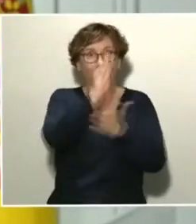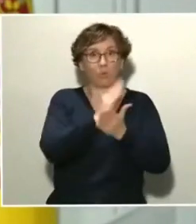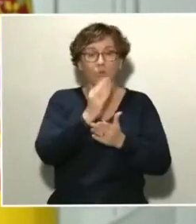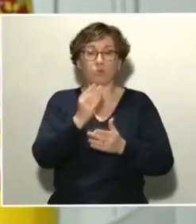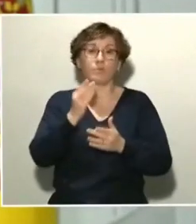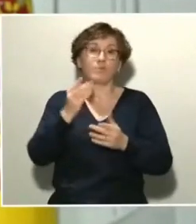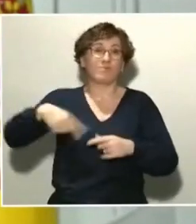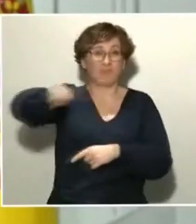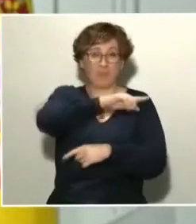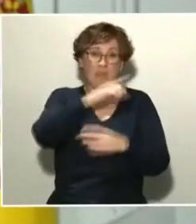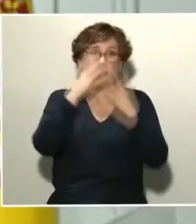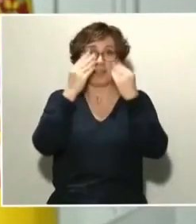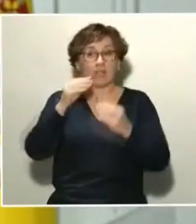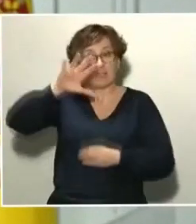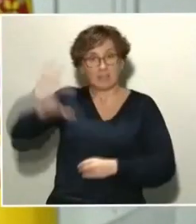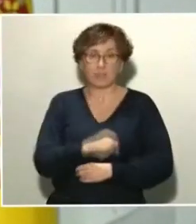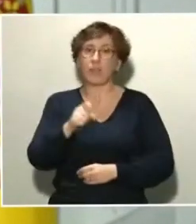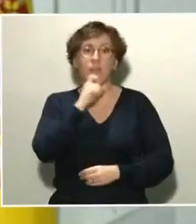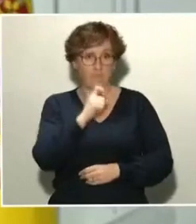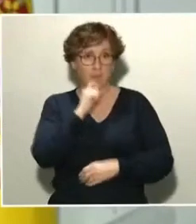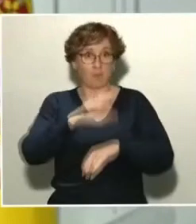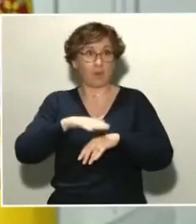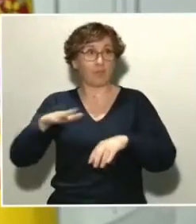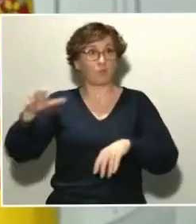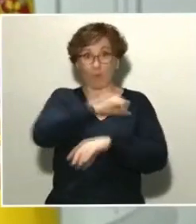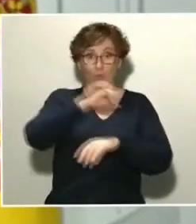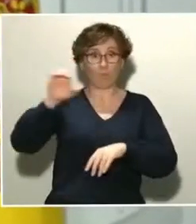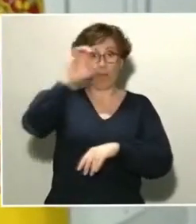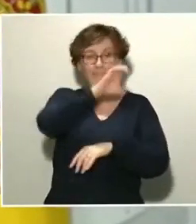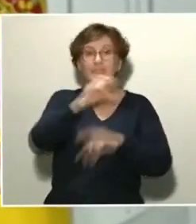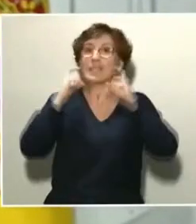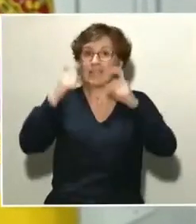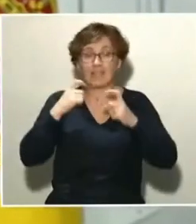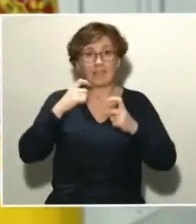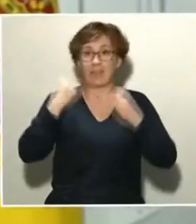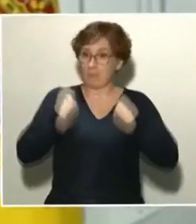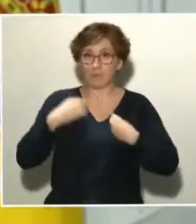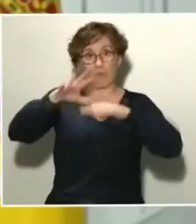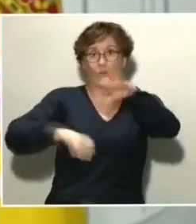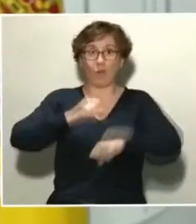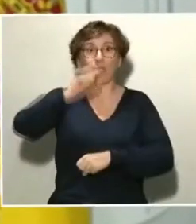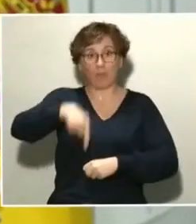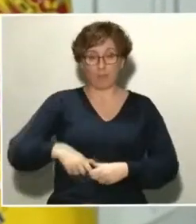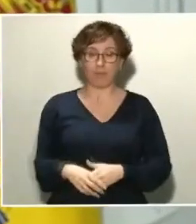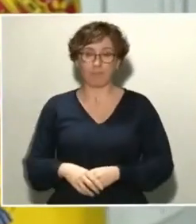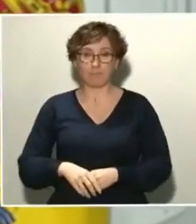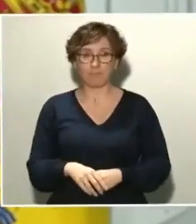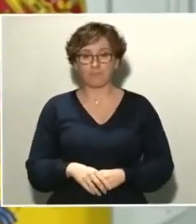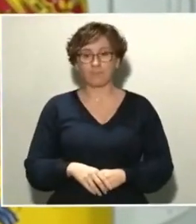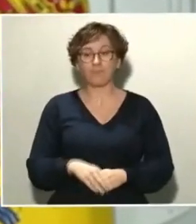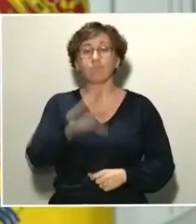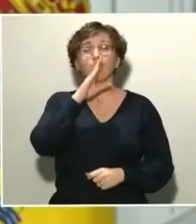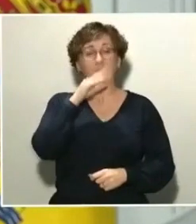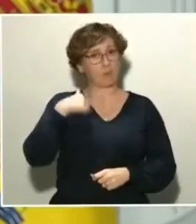difíciles de adquirir, puesto que todos los países están intentando abastecerse de los mismos. He dicho antes, y repito ahora, que en los próximos días